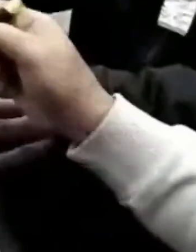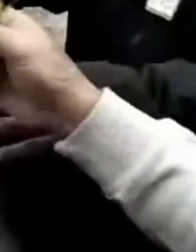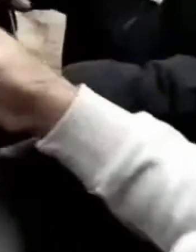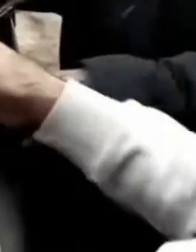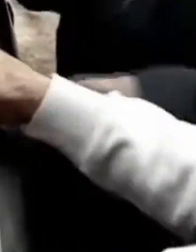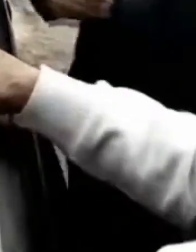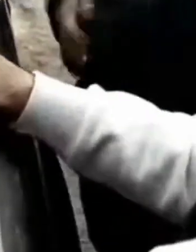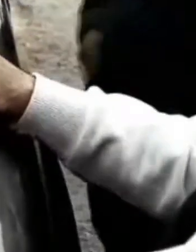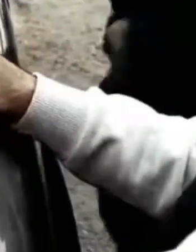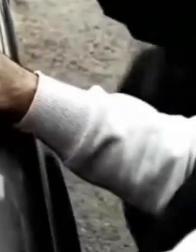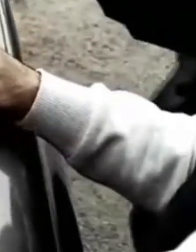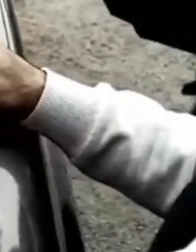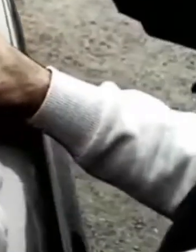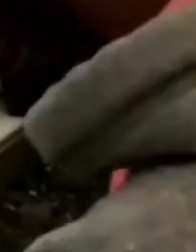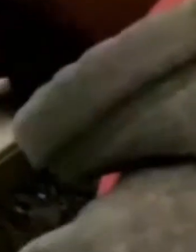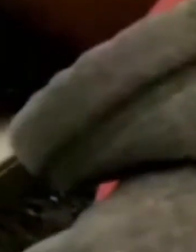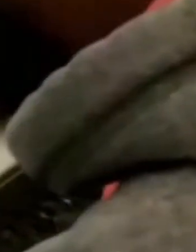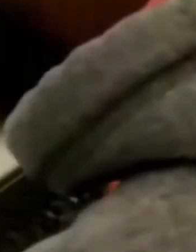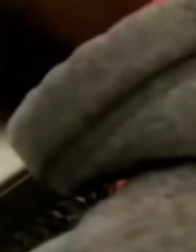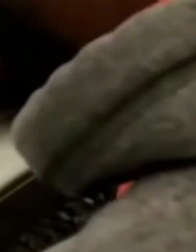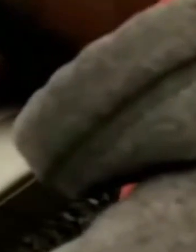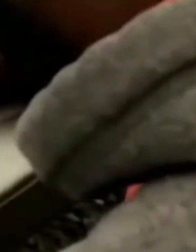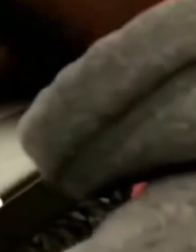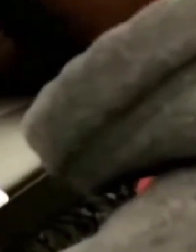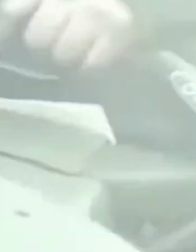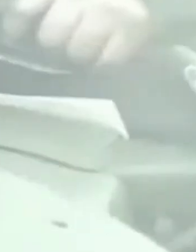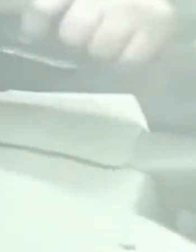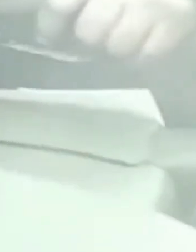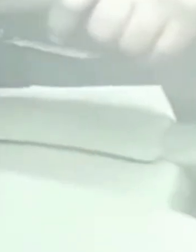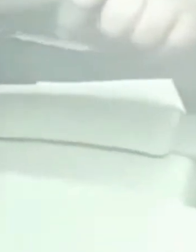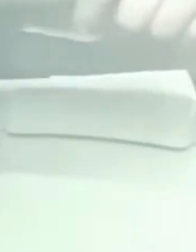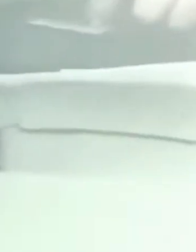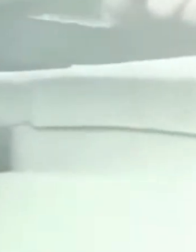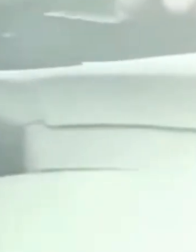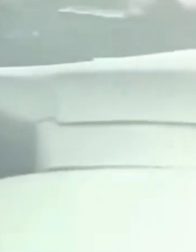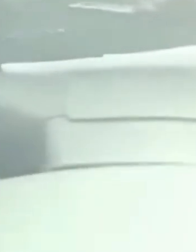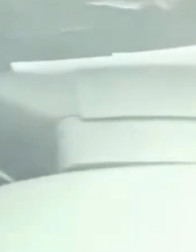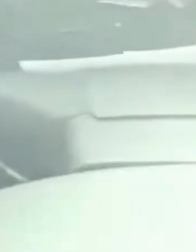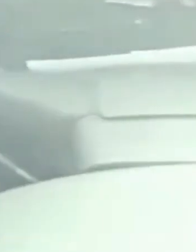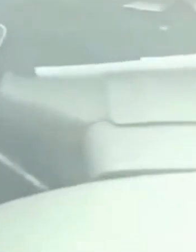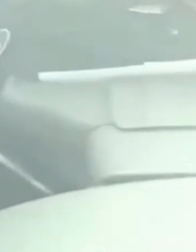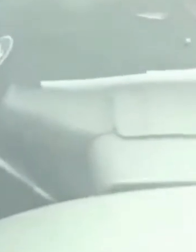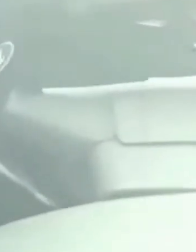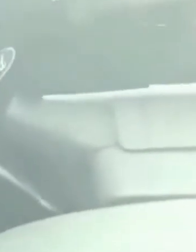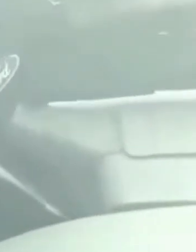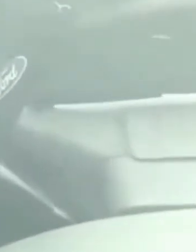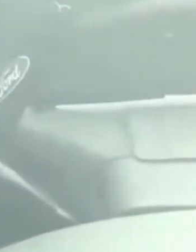ya cuentan con documentos que acreditan su propiedad y legal estancia en territorio nacional